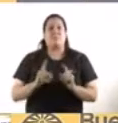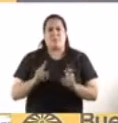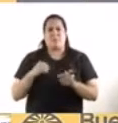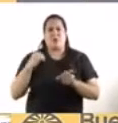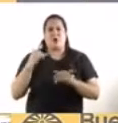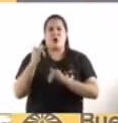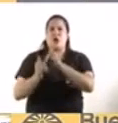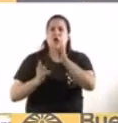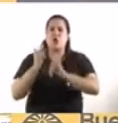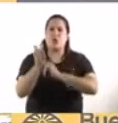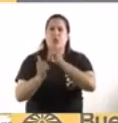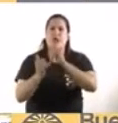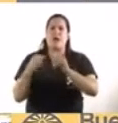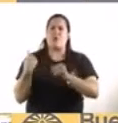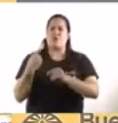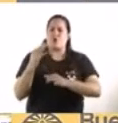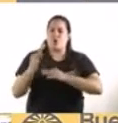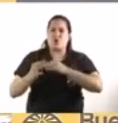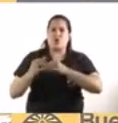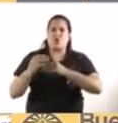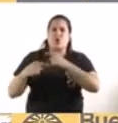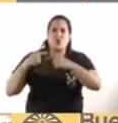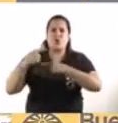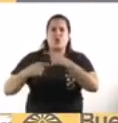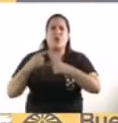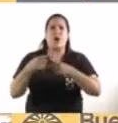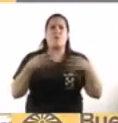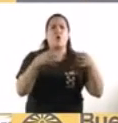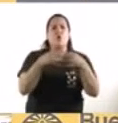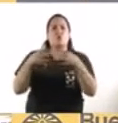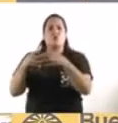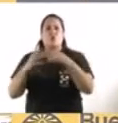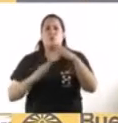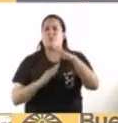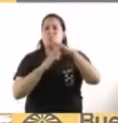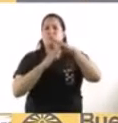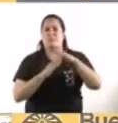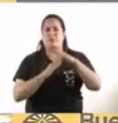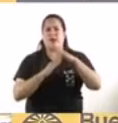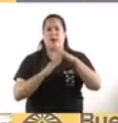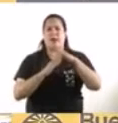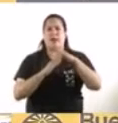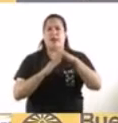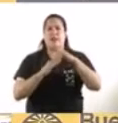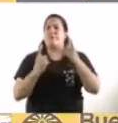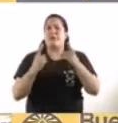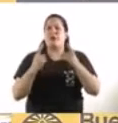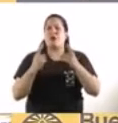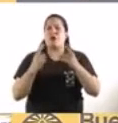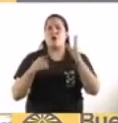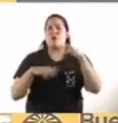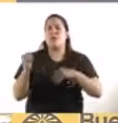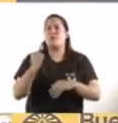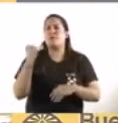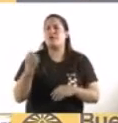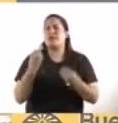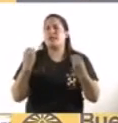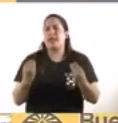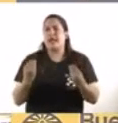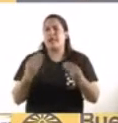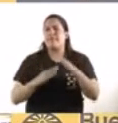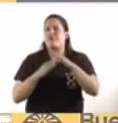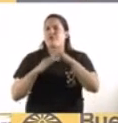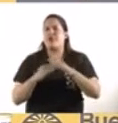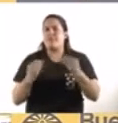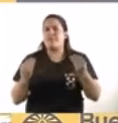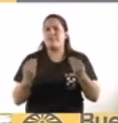recién, con la vacunación de los grupos prioritarios, la mejor barrera para contener el avance del virus es, como